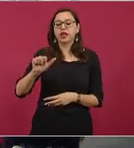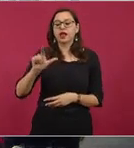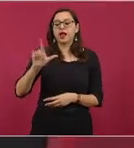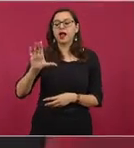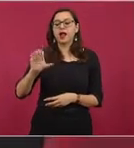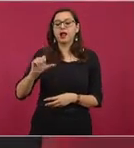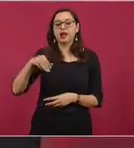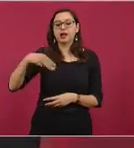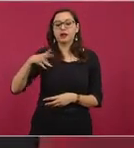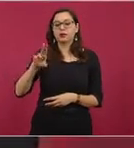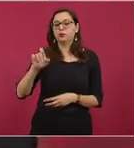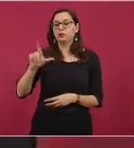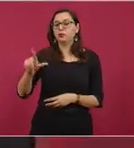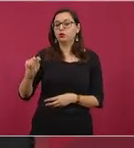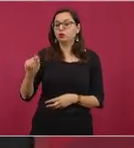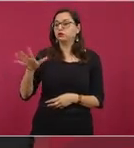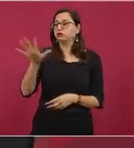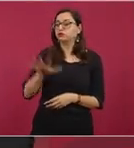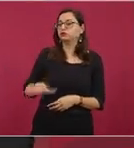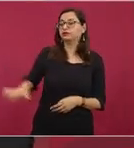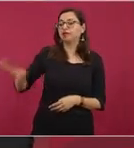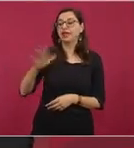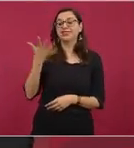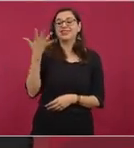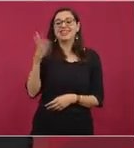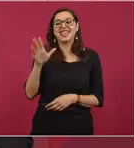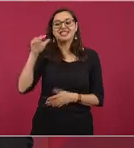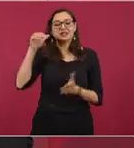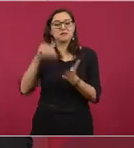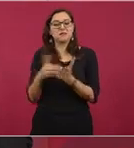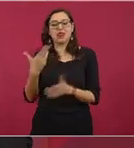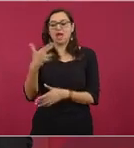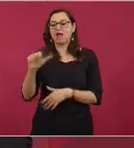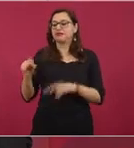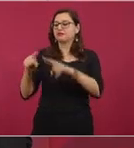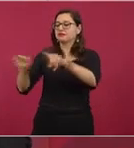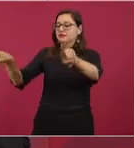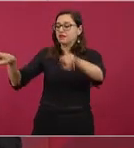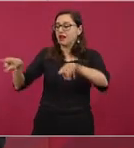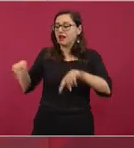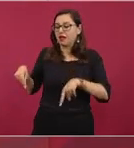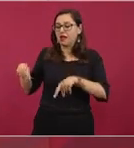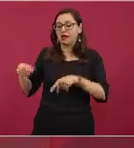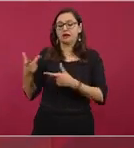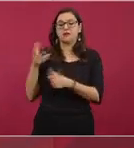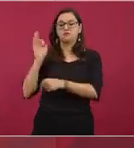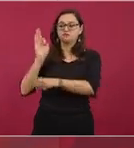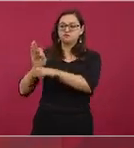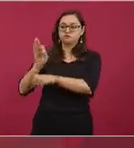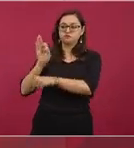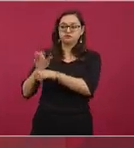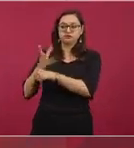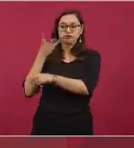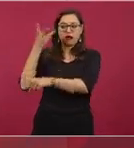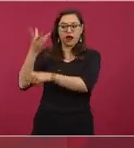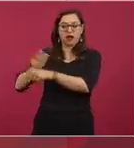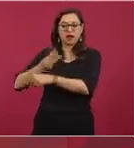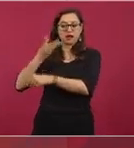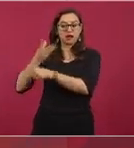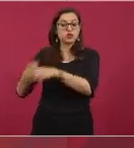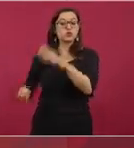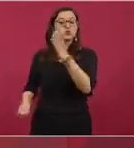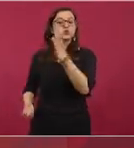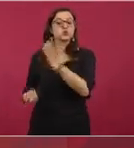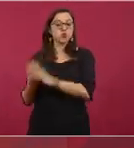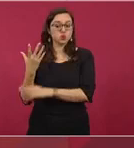con alrededor de 10 mil hectáreas, la Reserva Natural de Calagmul.